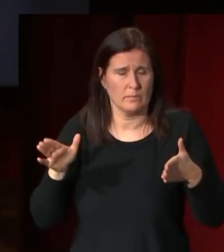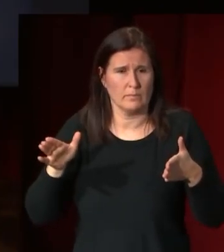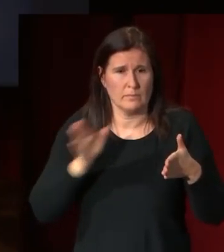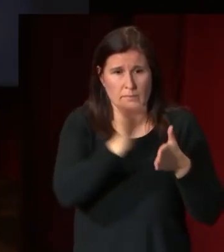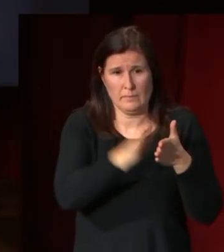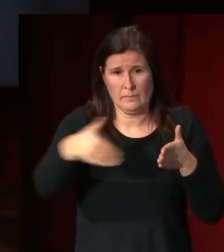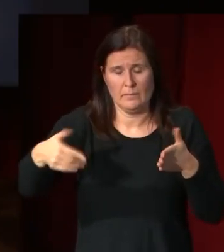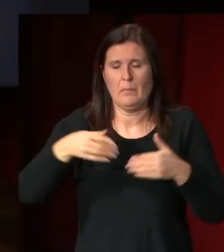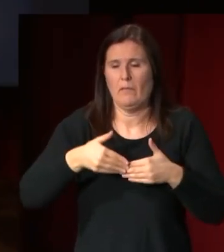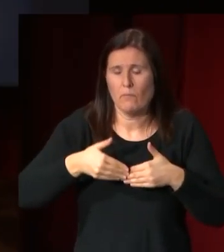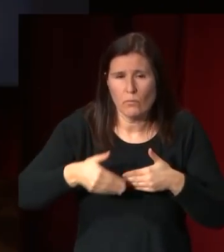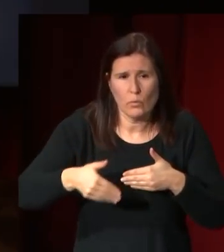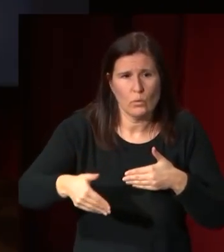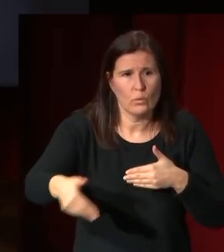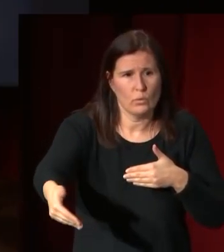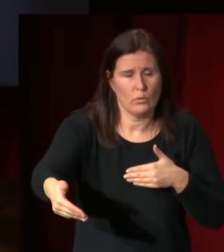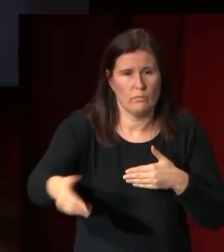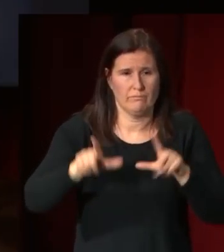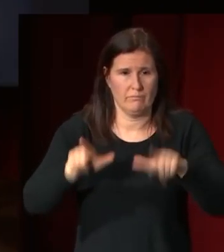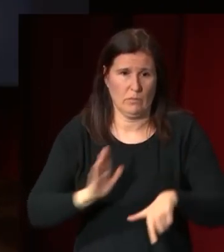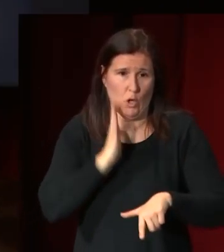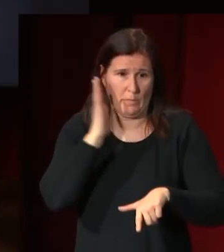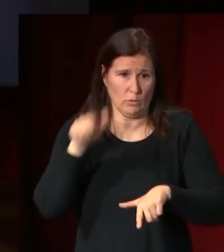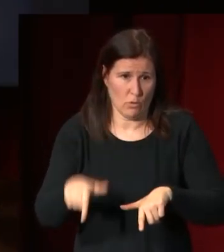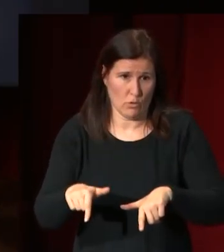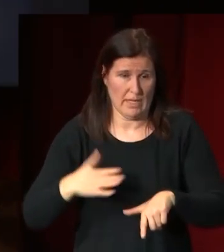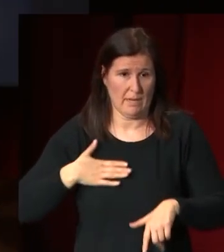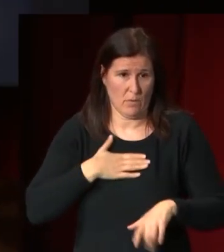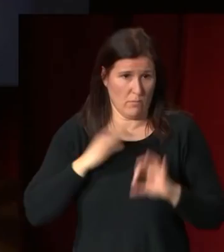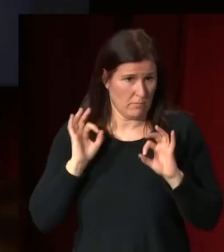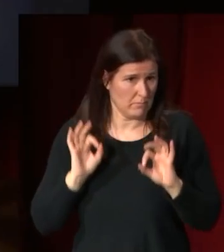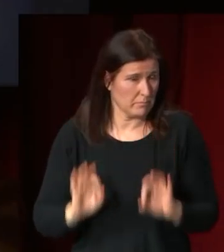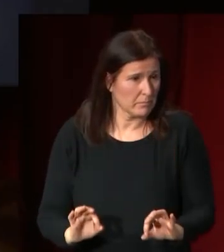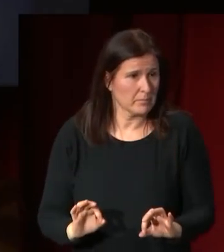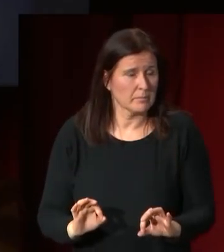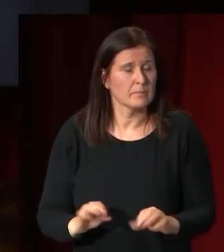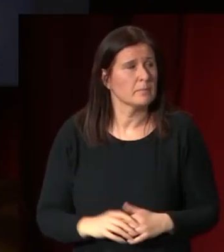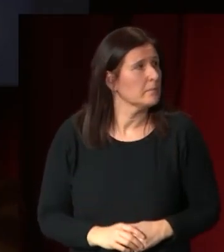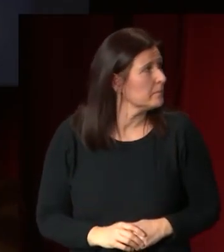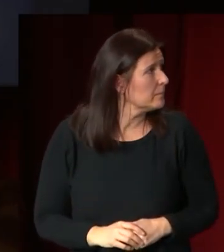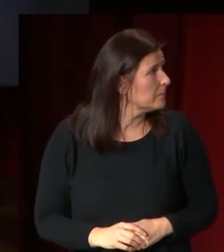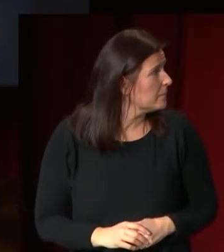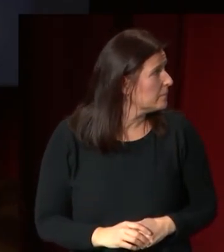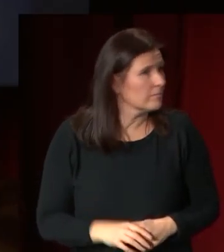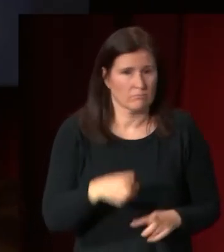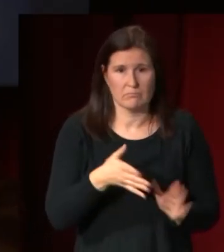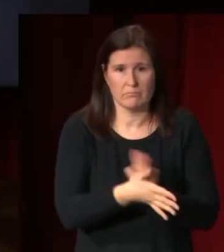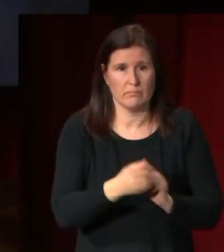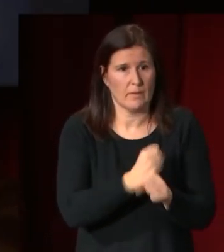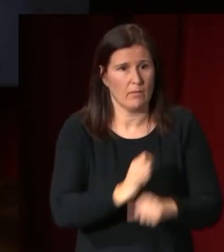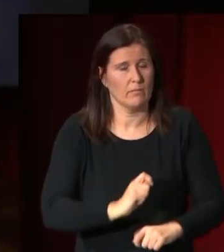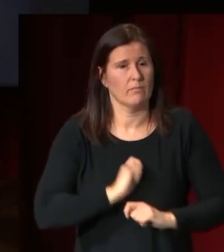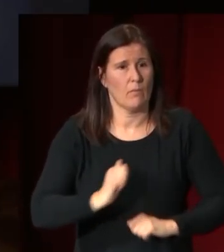será el futuro dormitorio de Napoleón primero esta es una digamos es una oportunidad muy